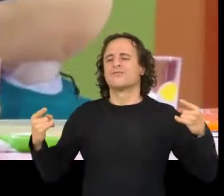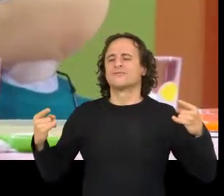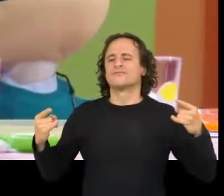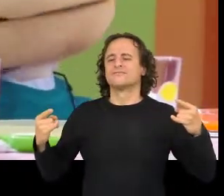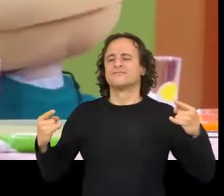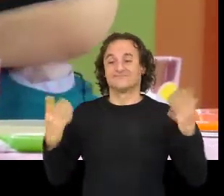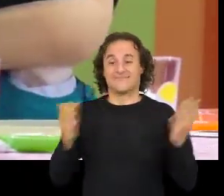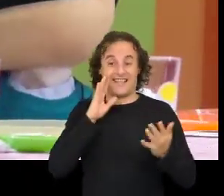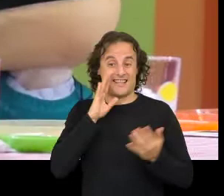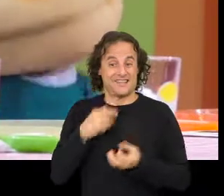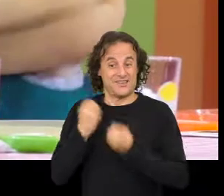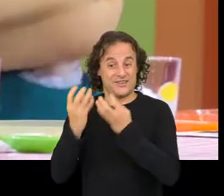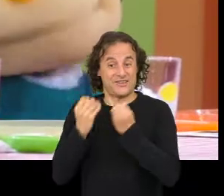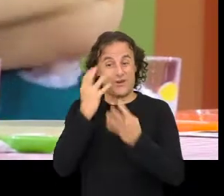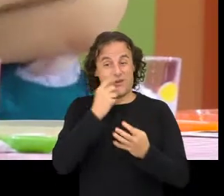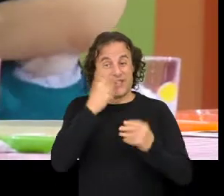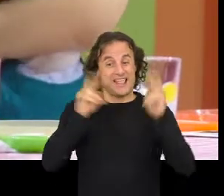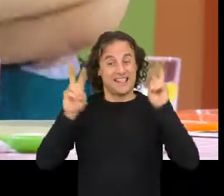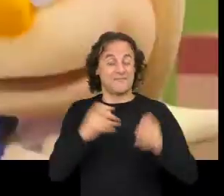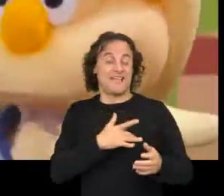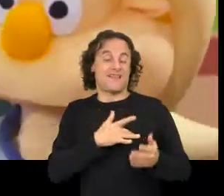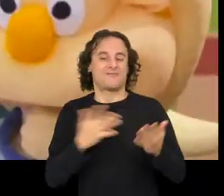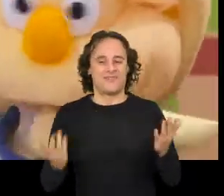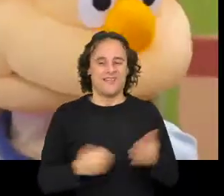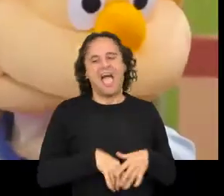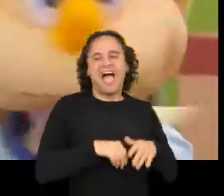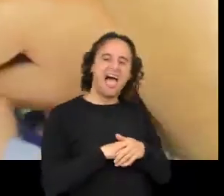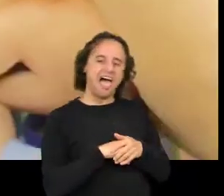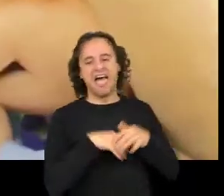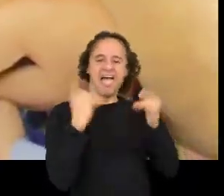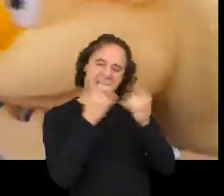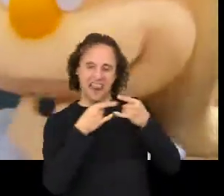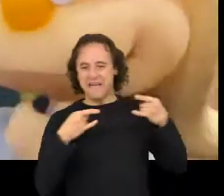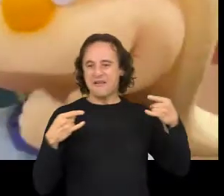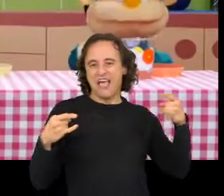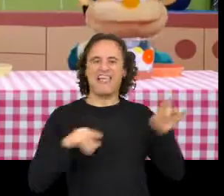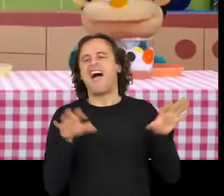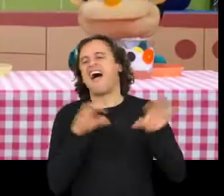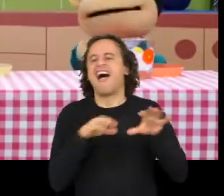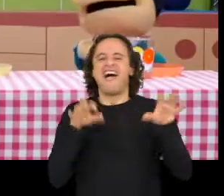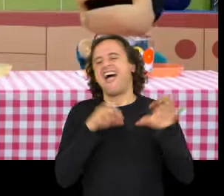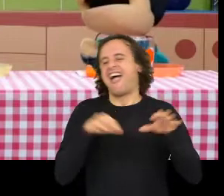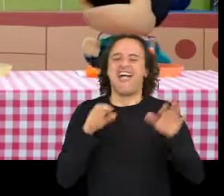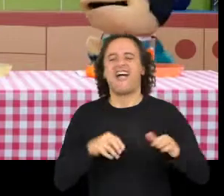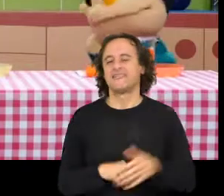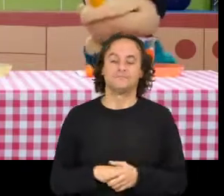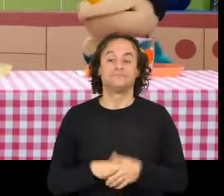Namoraron Xa vos dixen que era un conto de amor Ai, namoraron